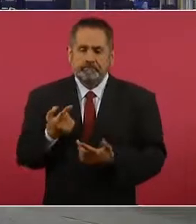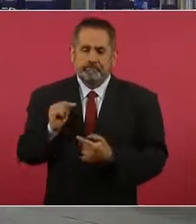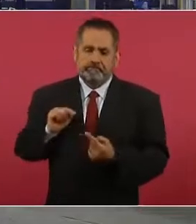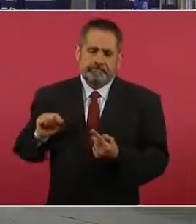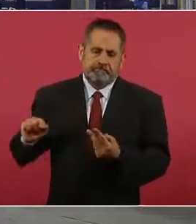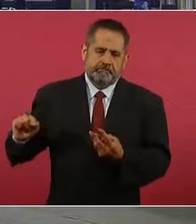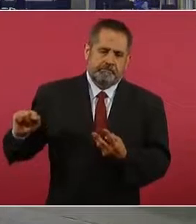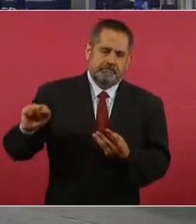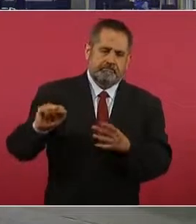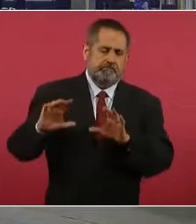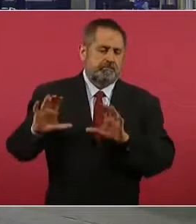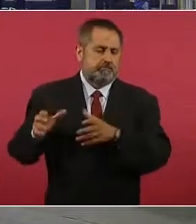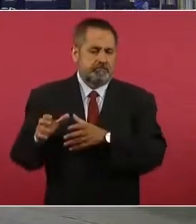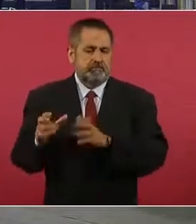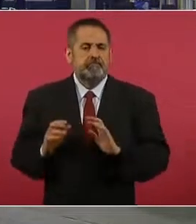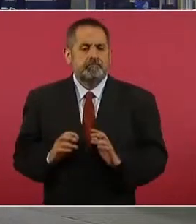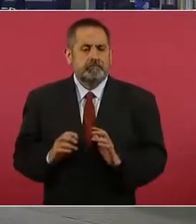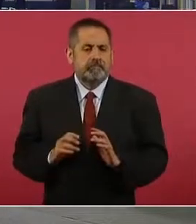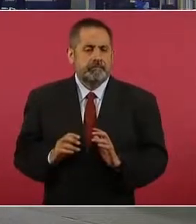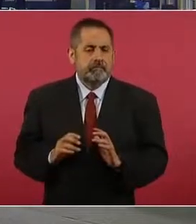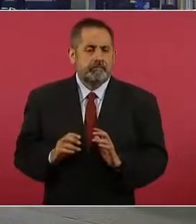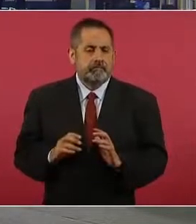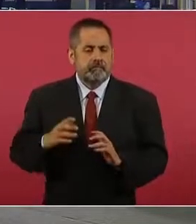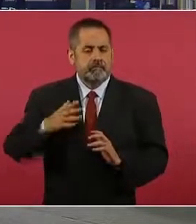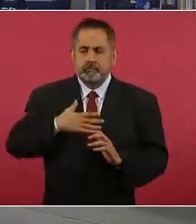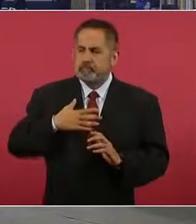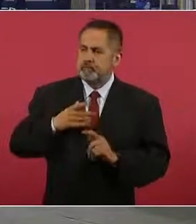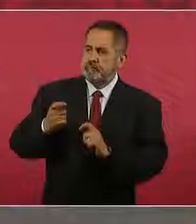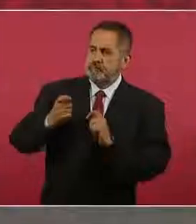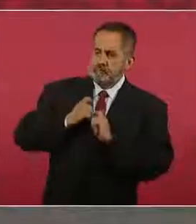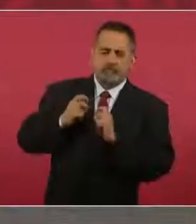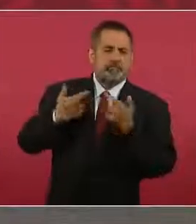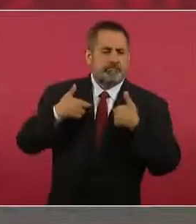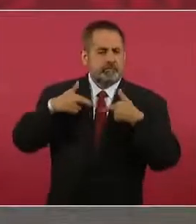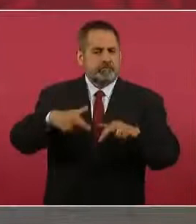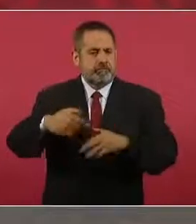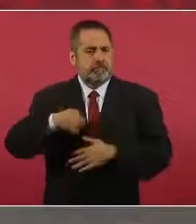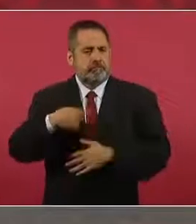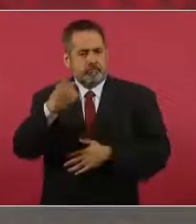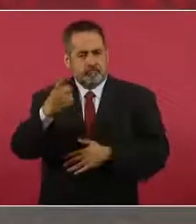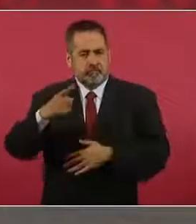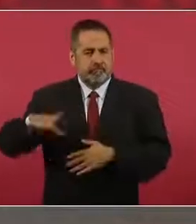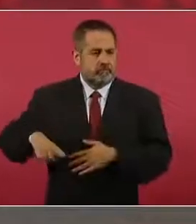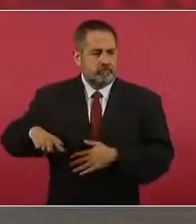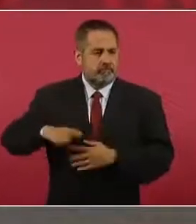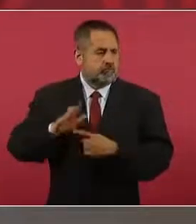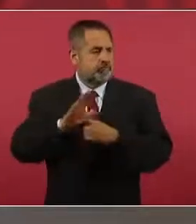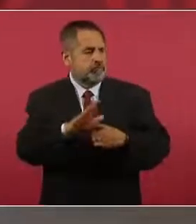soy el representante del Estado